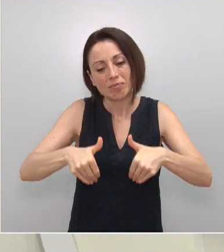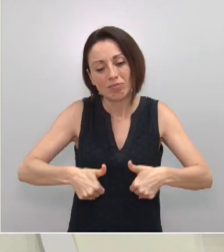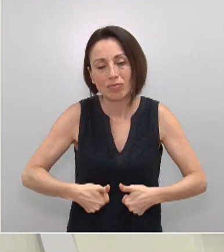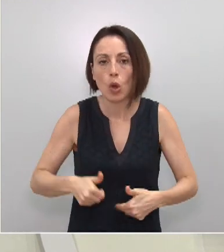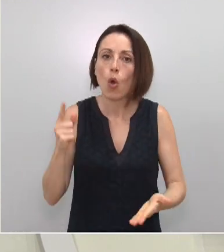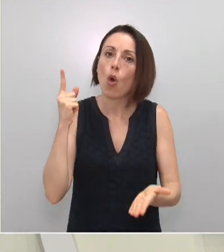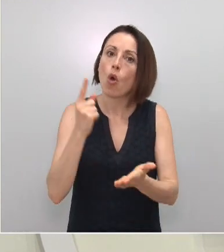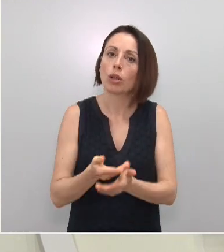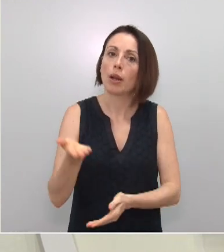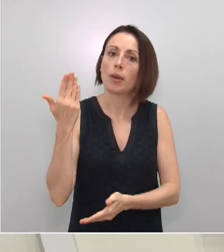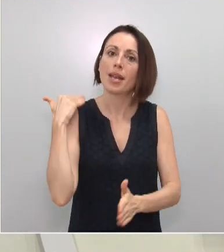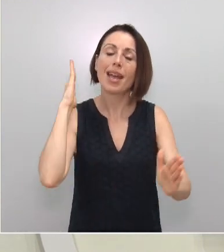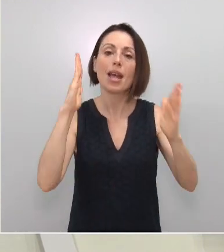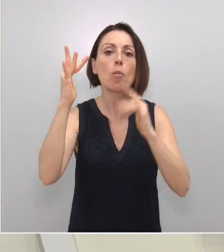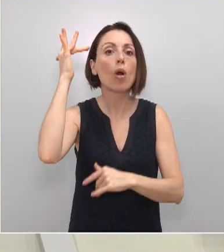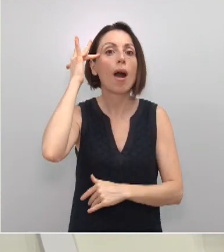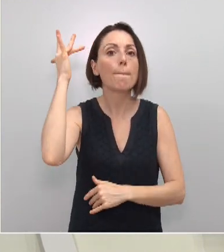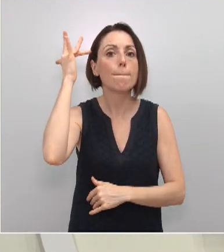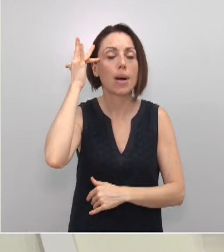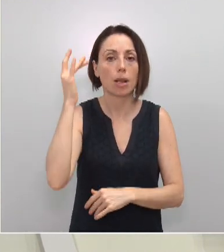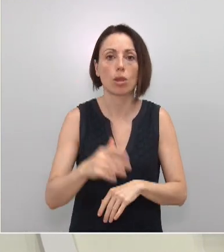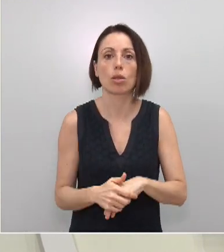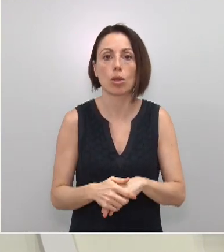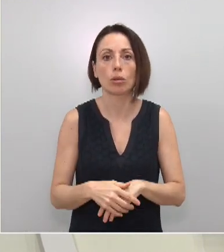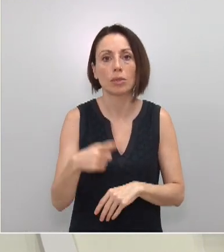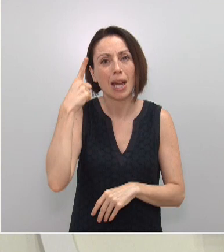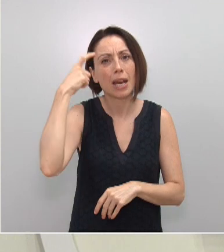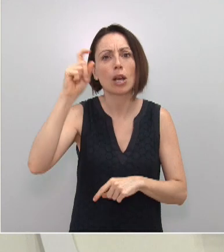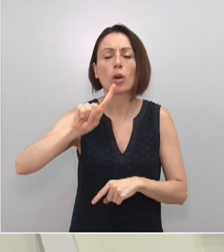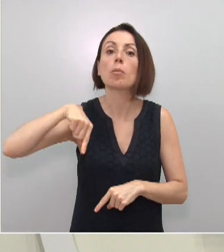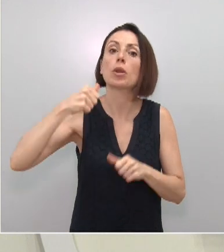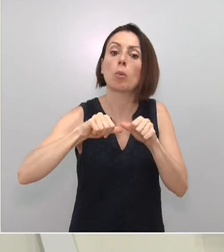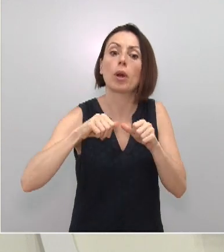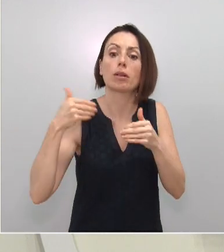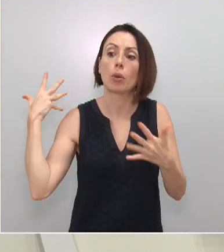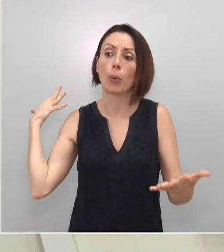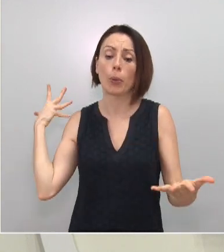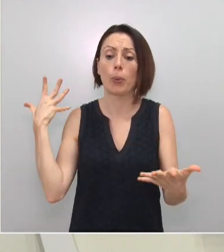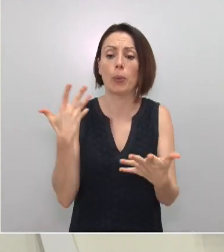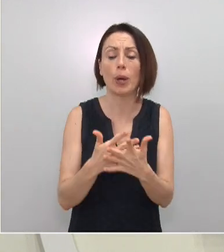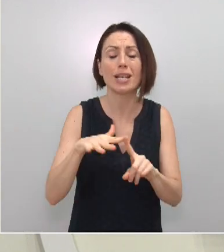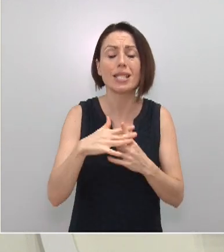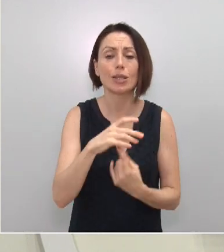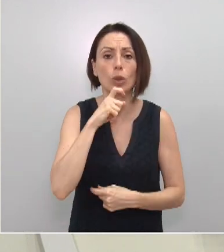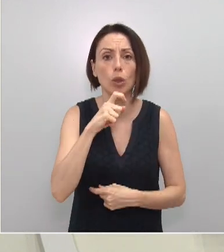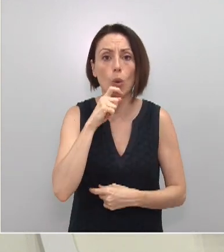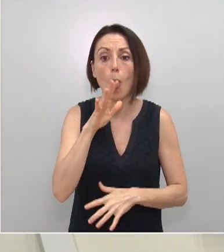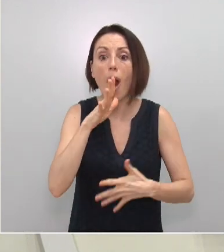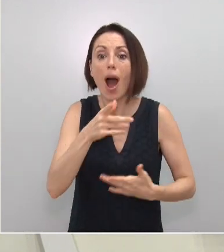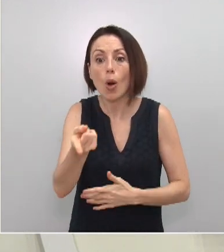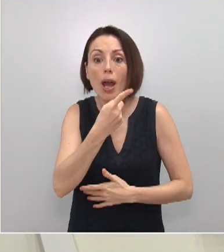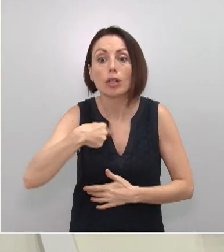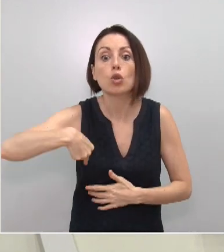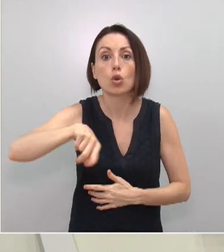en los primeros días de marzo. Recordemos todo lo que pasó después. En nuestras manos está el